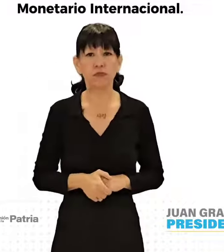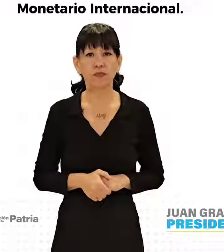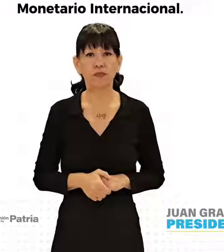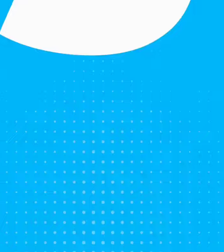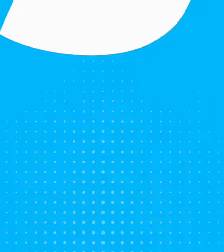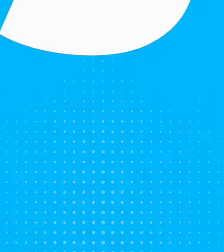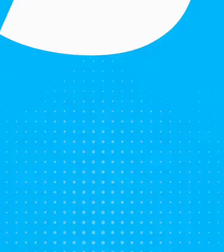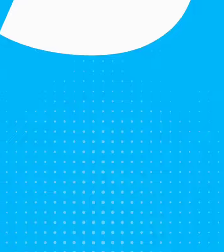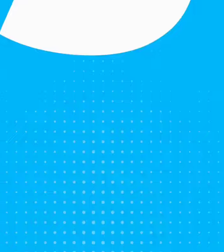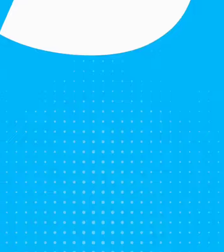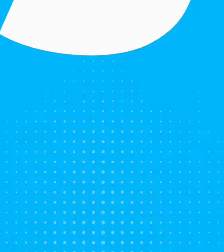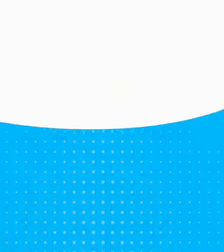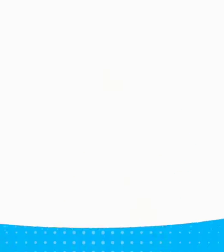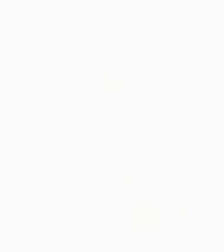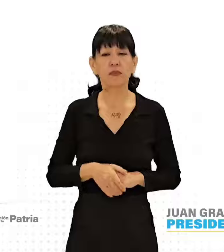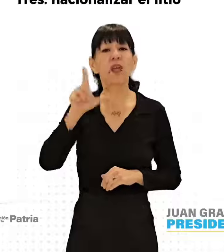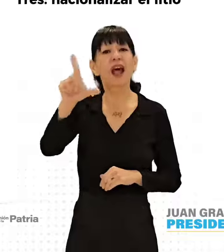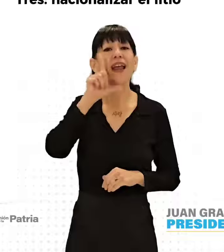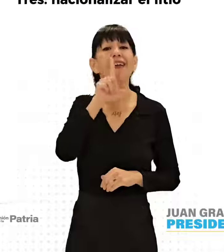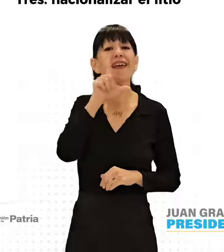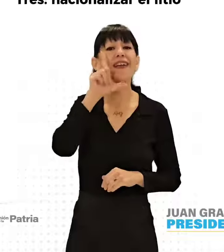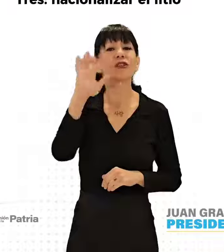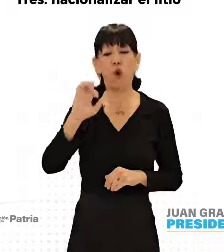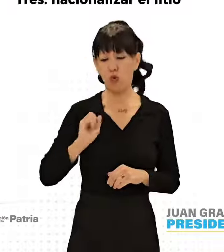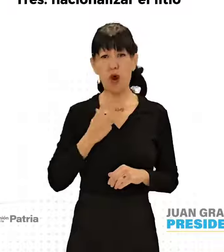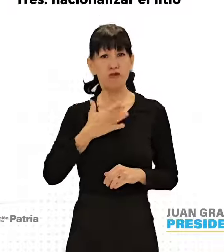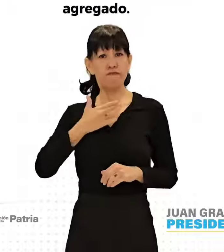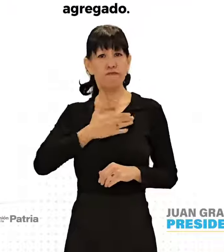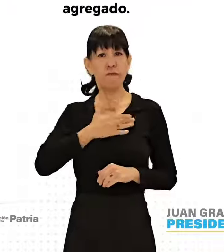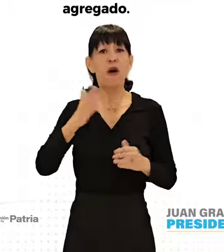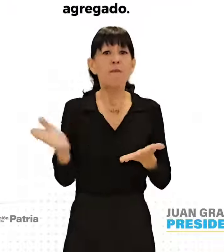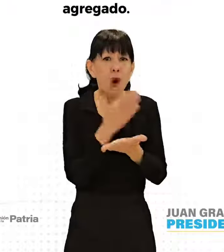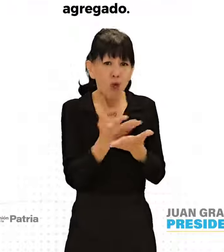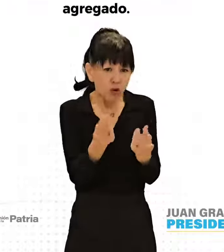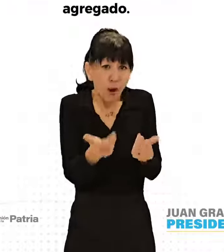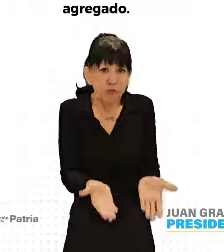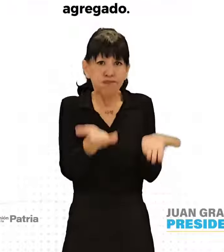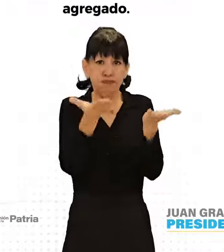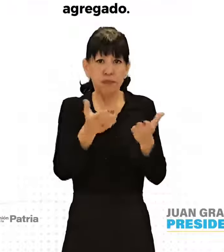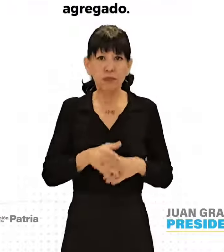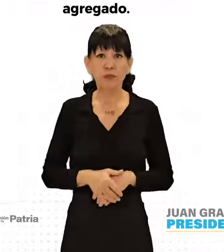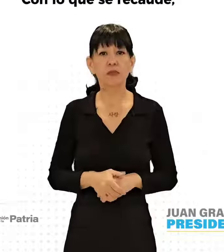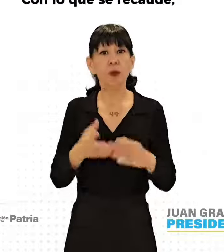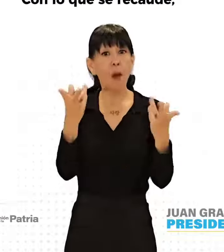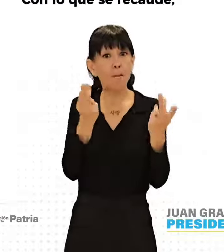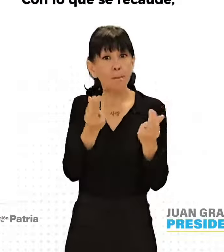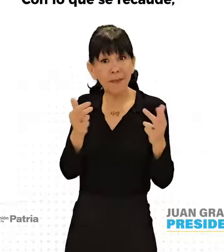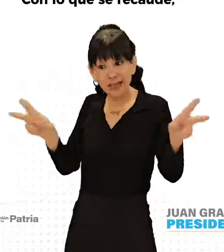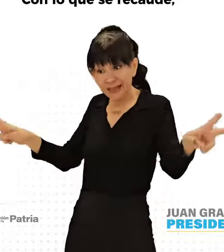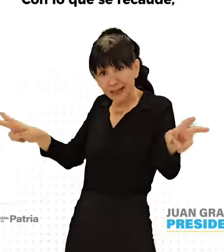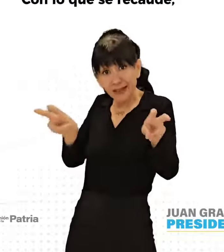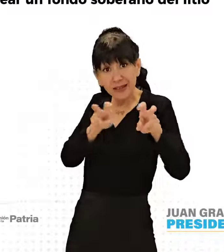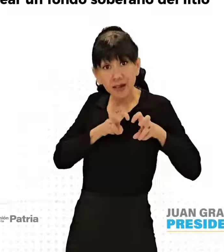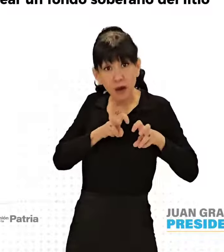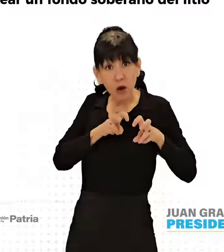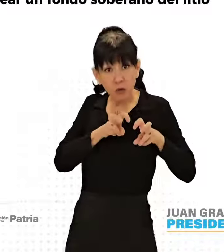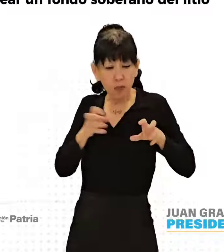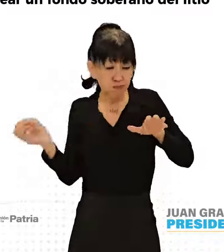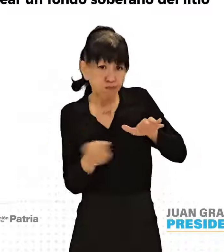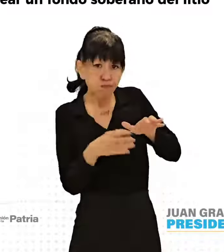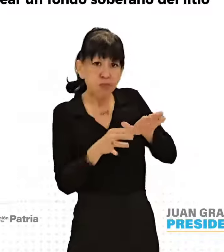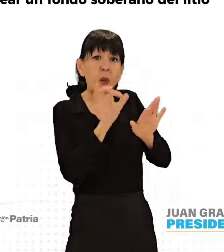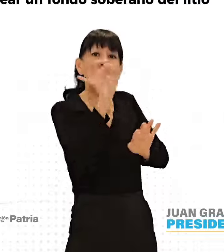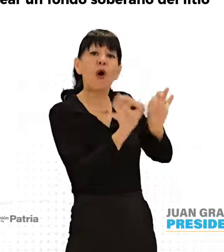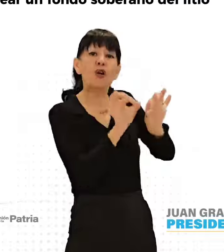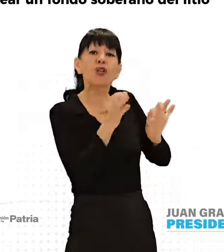Internacional. 3. Nacionalizar el litio y generar productos de valor agregado. Con lo que se recaude crear